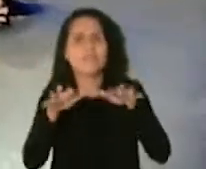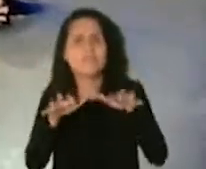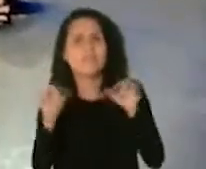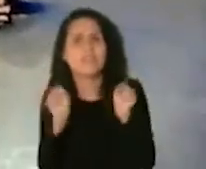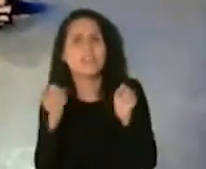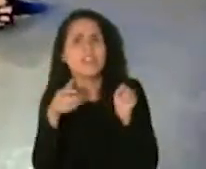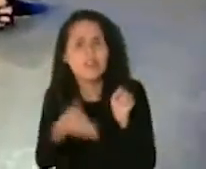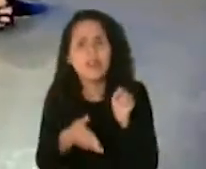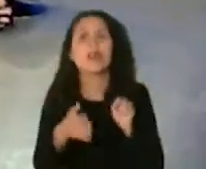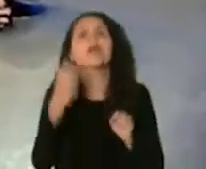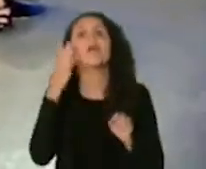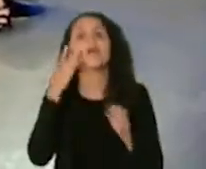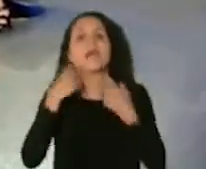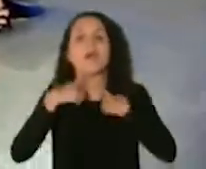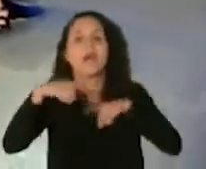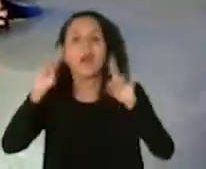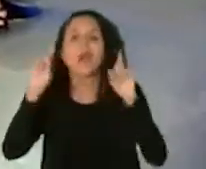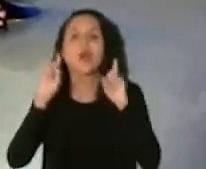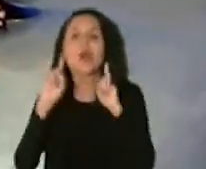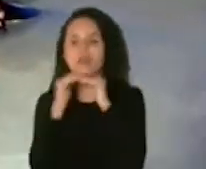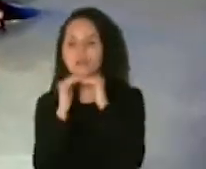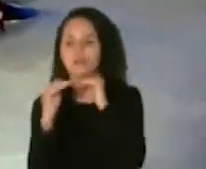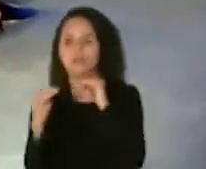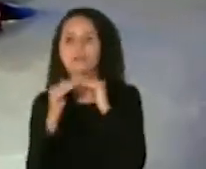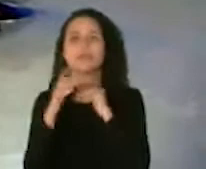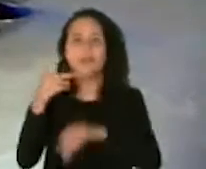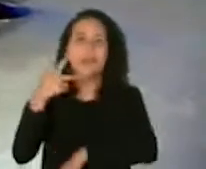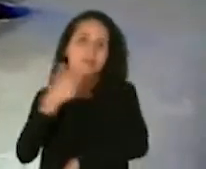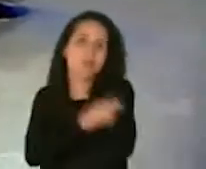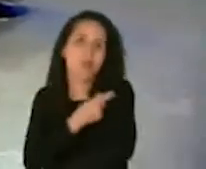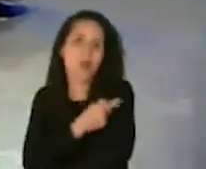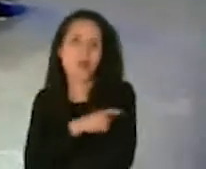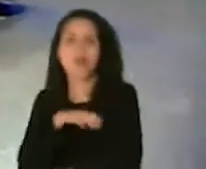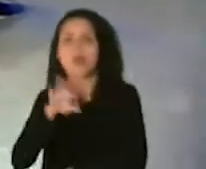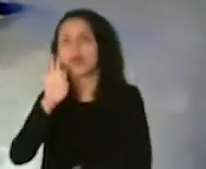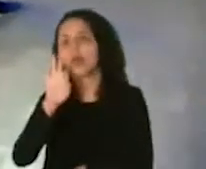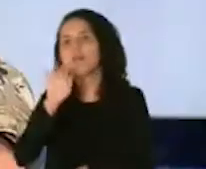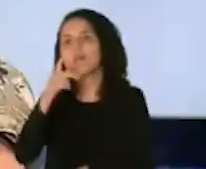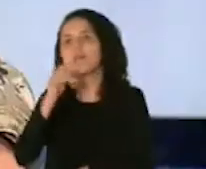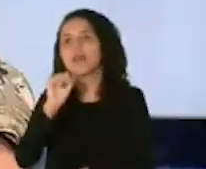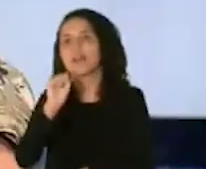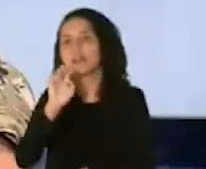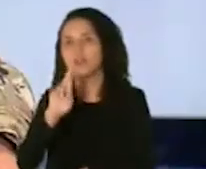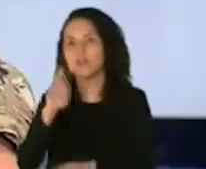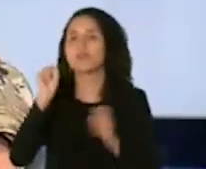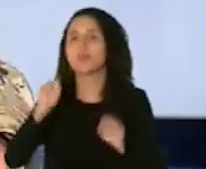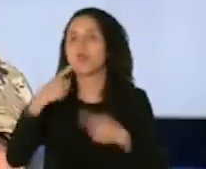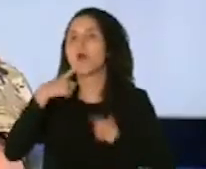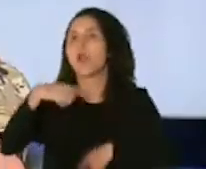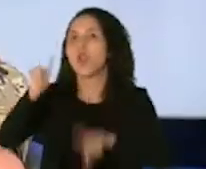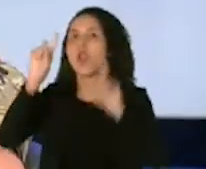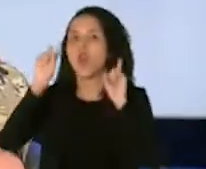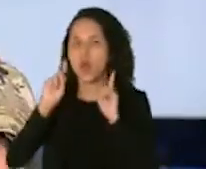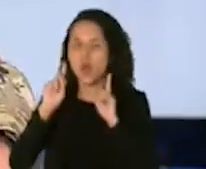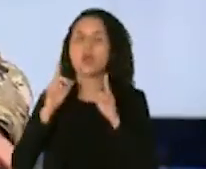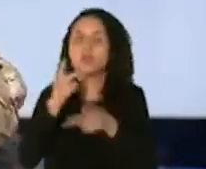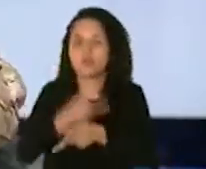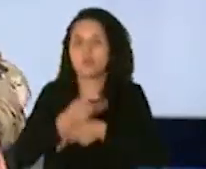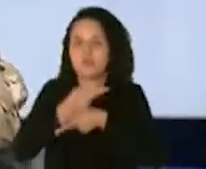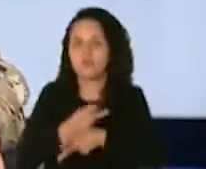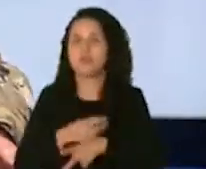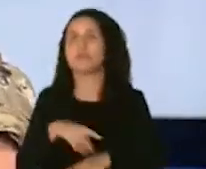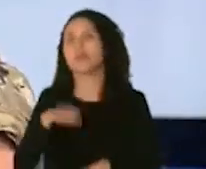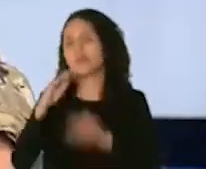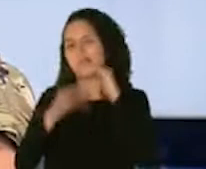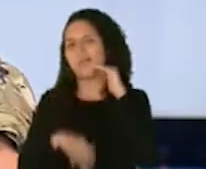mantener estables las vacunas de Pfizer. Estamos hablando de menos 80 grados Celsius. La de